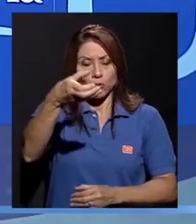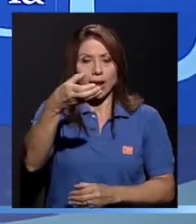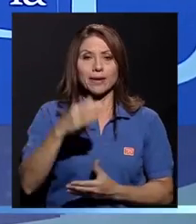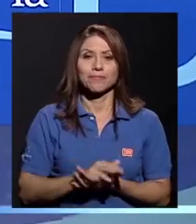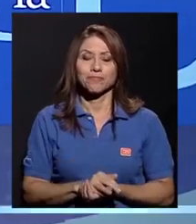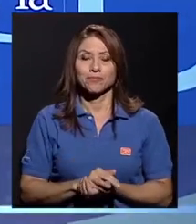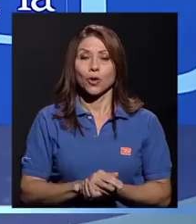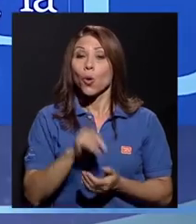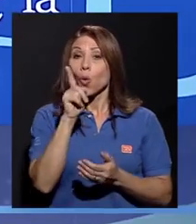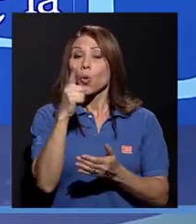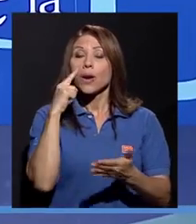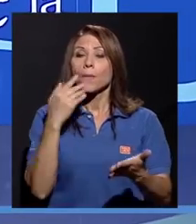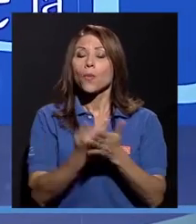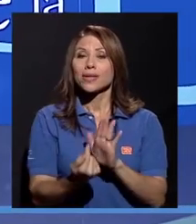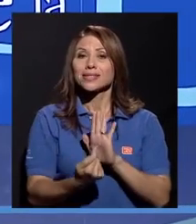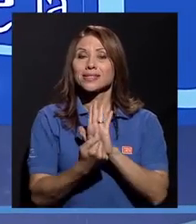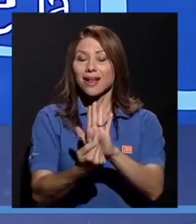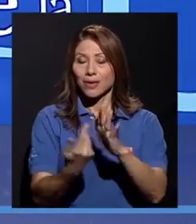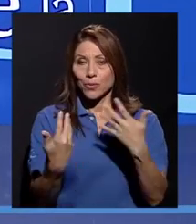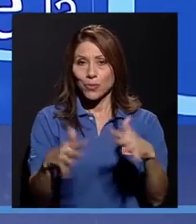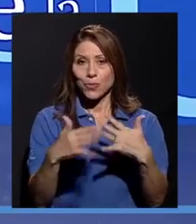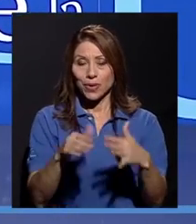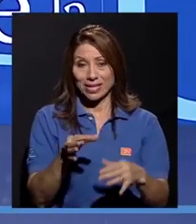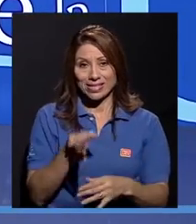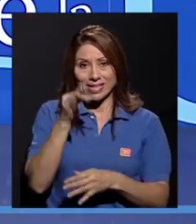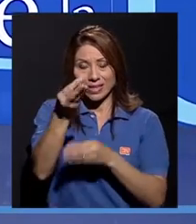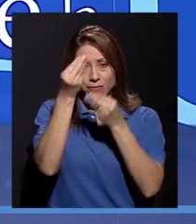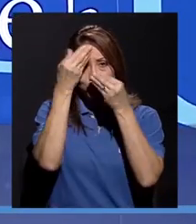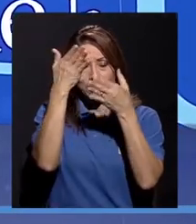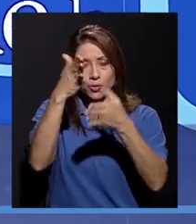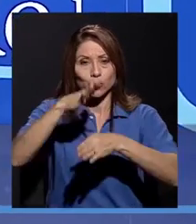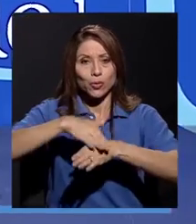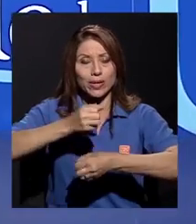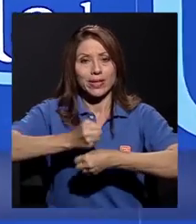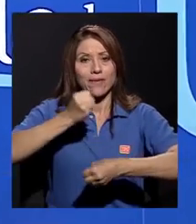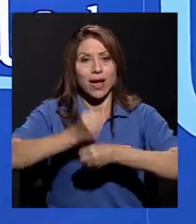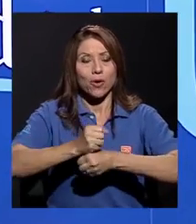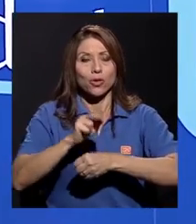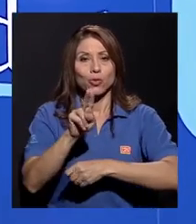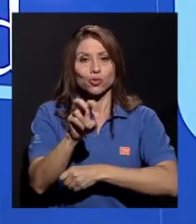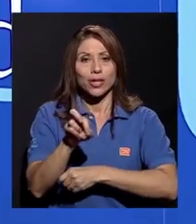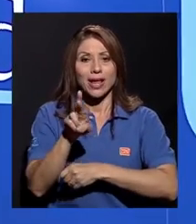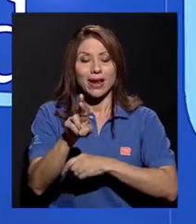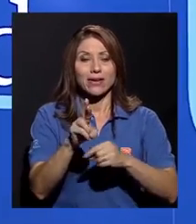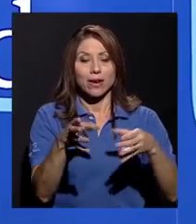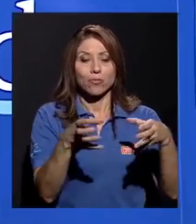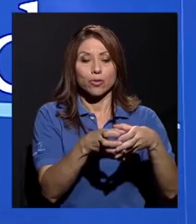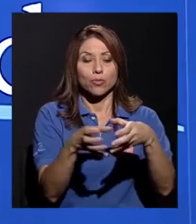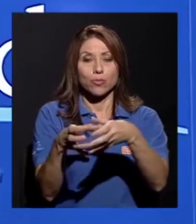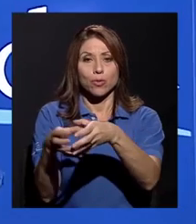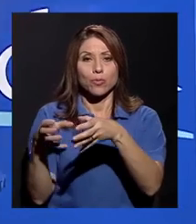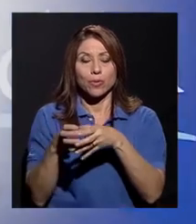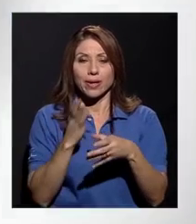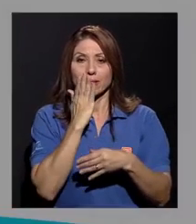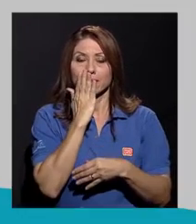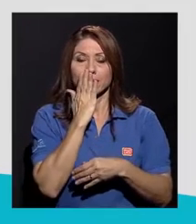muestra de ello el siguiente reportaje sobre el trabajo de la UCR en los territorios indígenas del país.